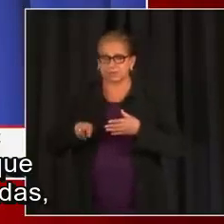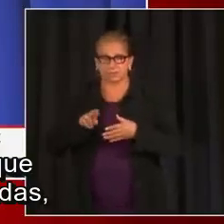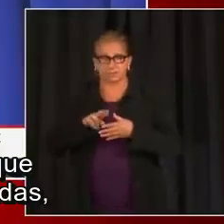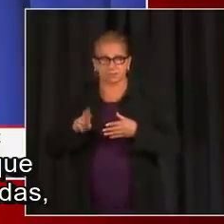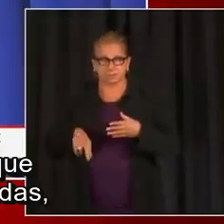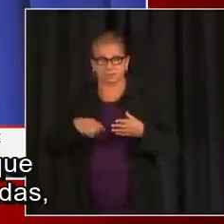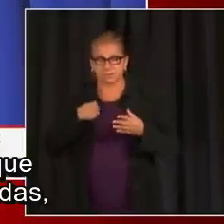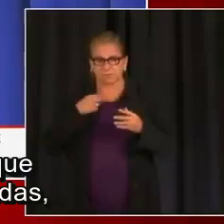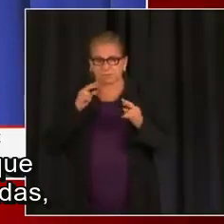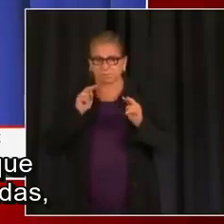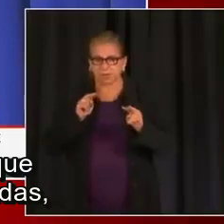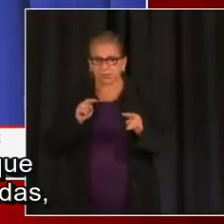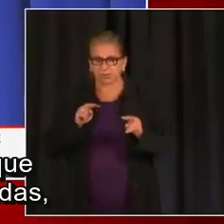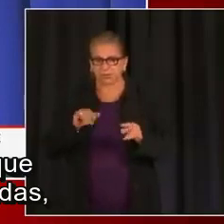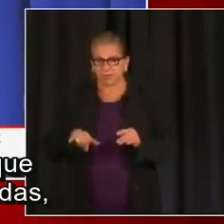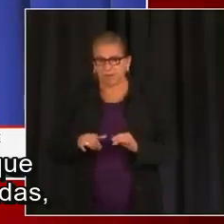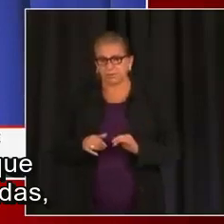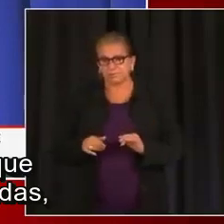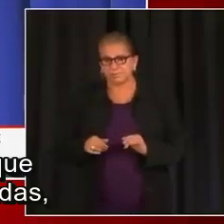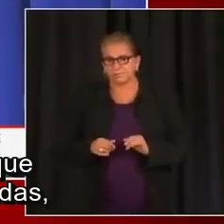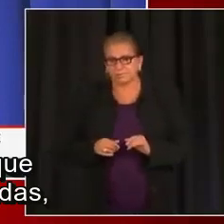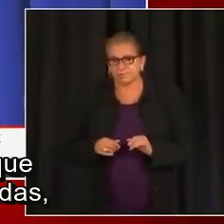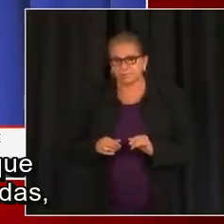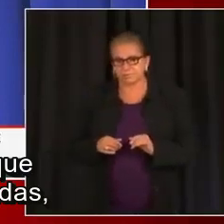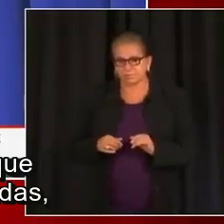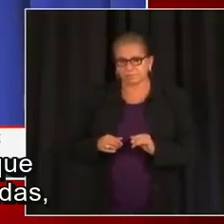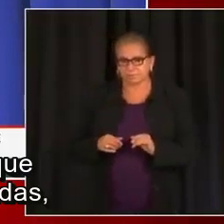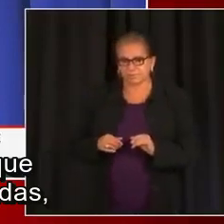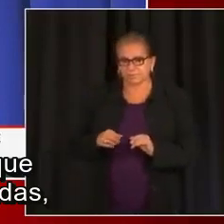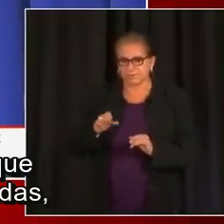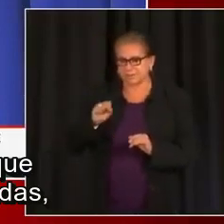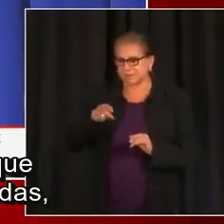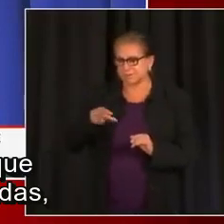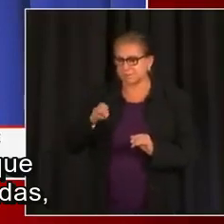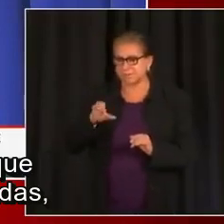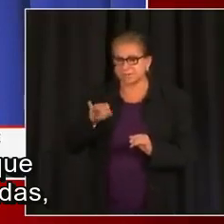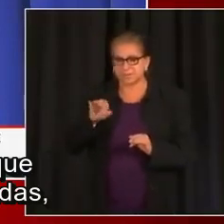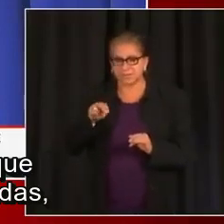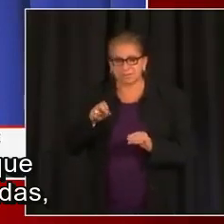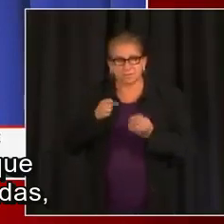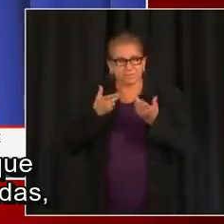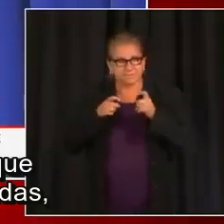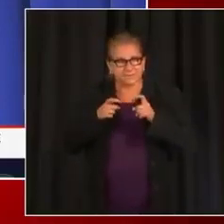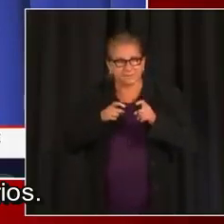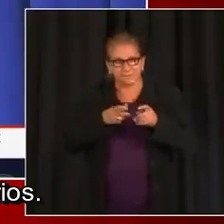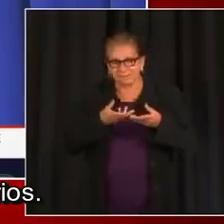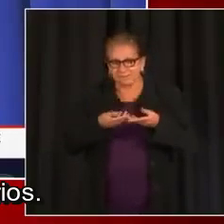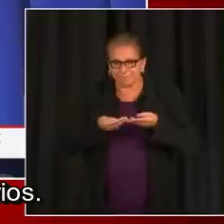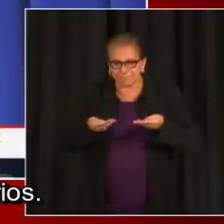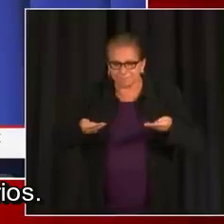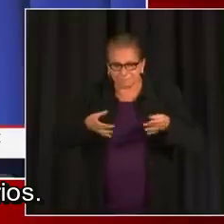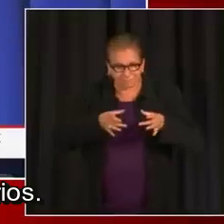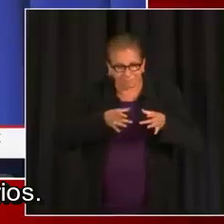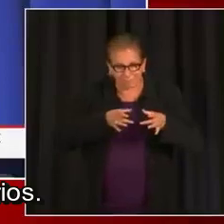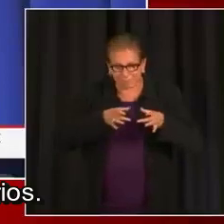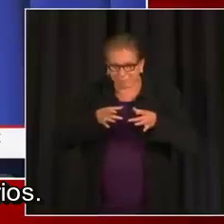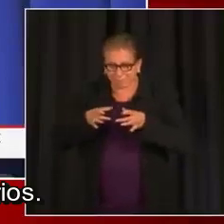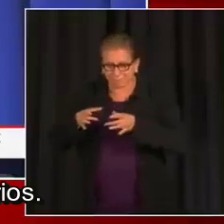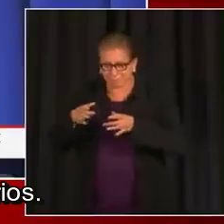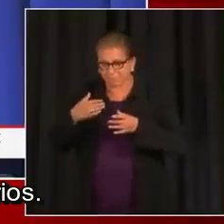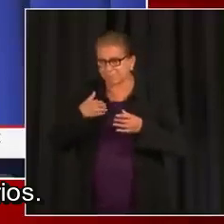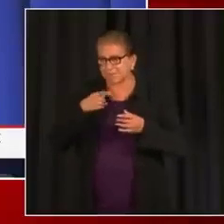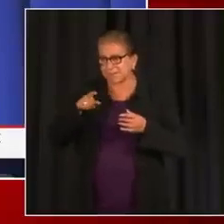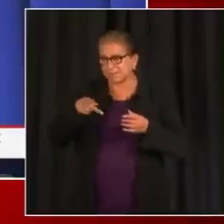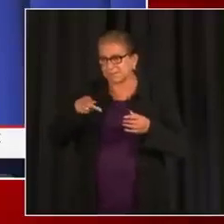recordarles de nuevo que para que estas muestras se pasen por la secuenciación, tienen que cumplir ciertos